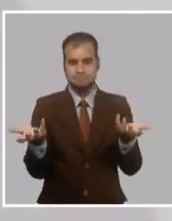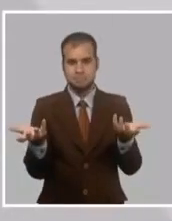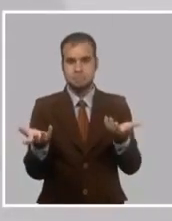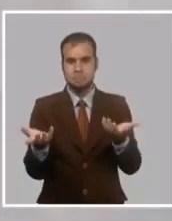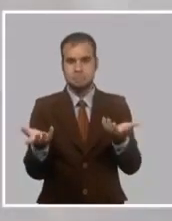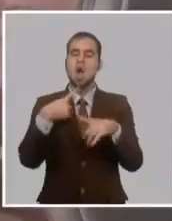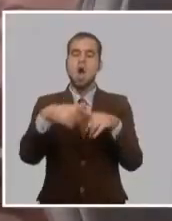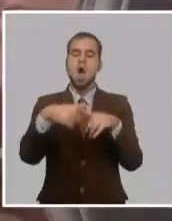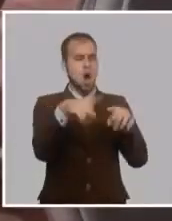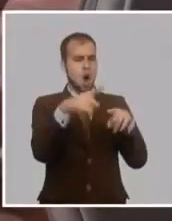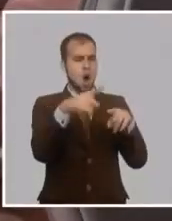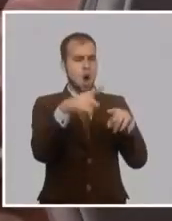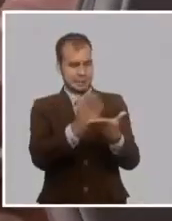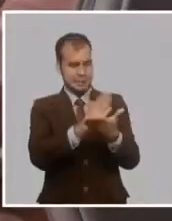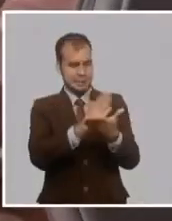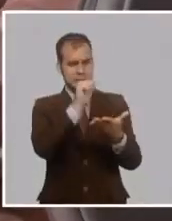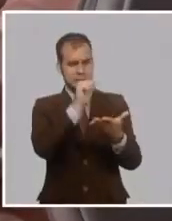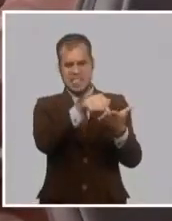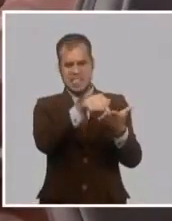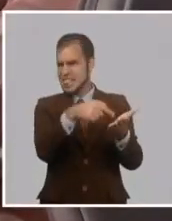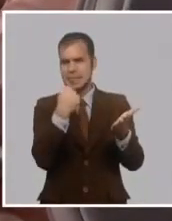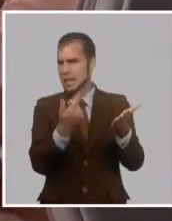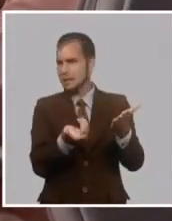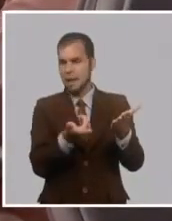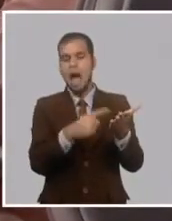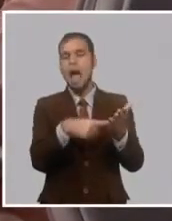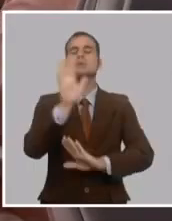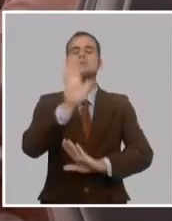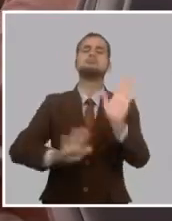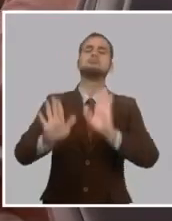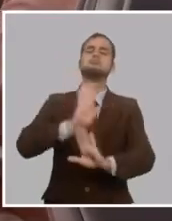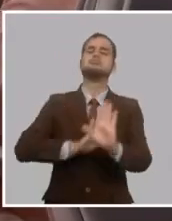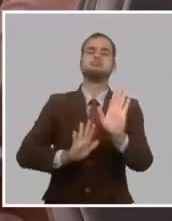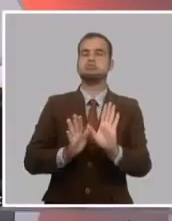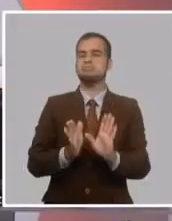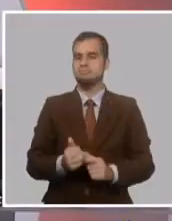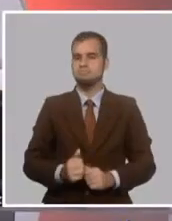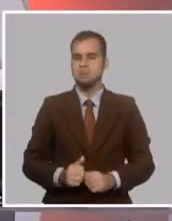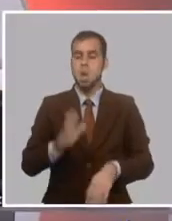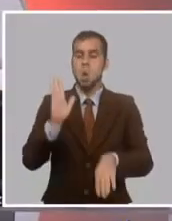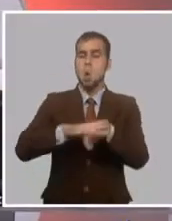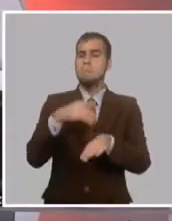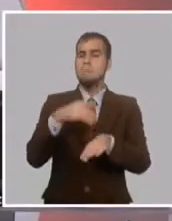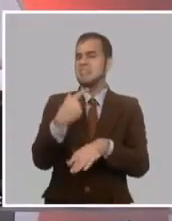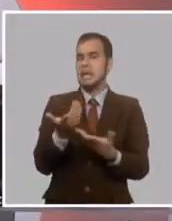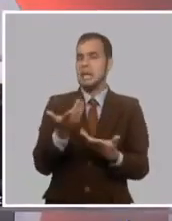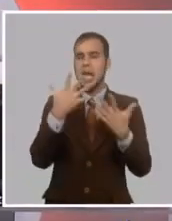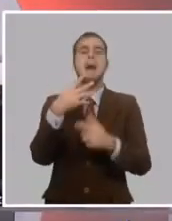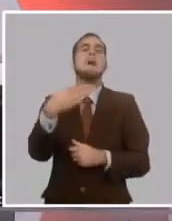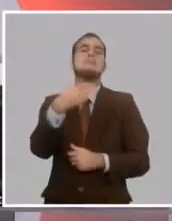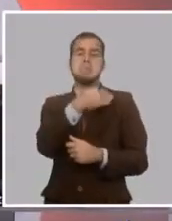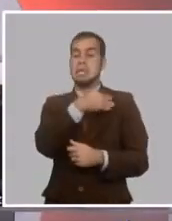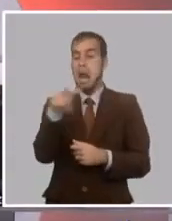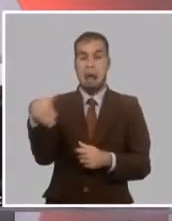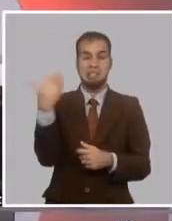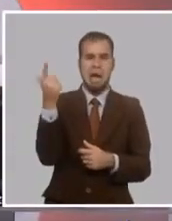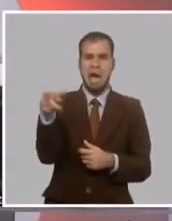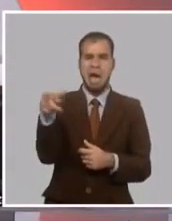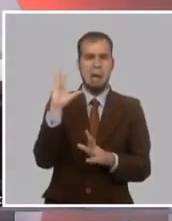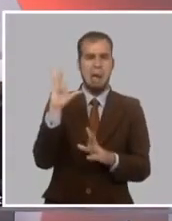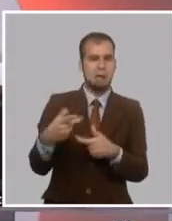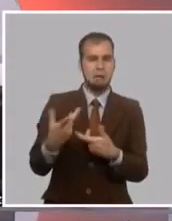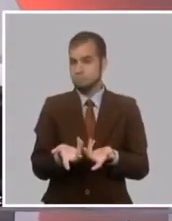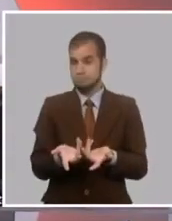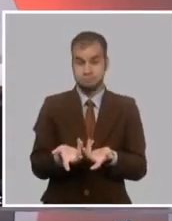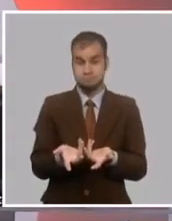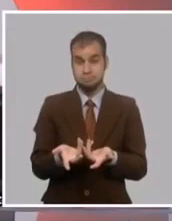artículos, en sus trabajos y en sus polémicas, pues defendían que la culpa era de los militares. todo